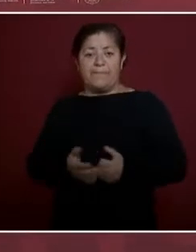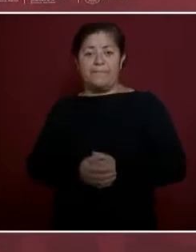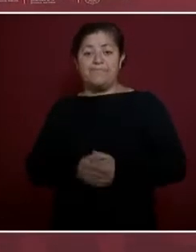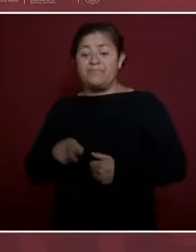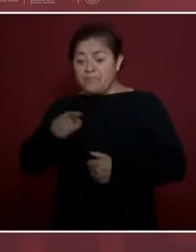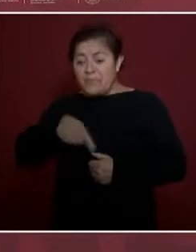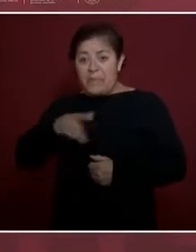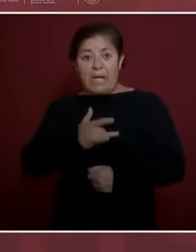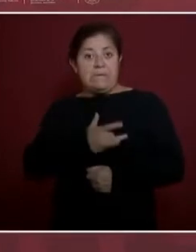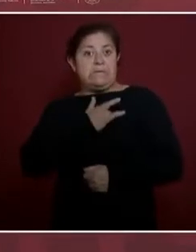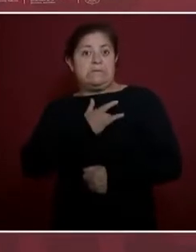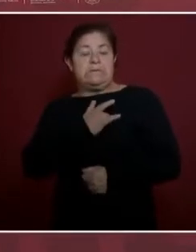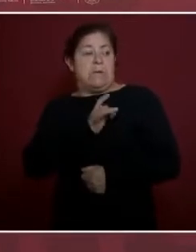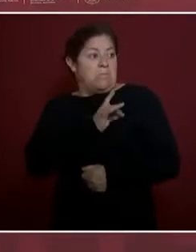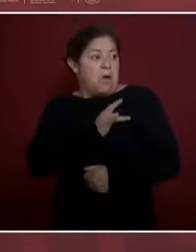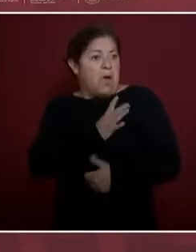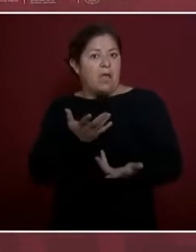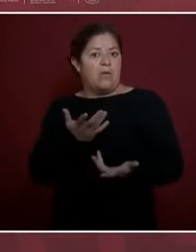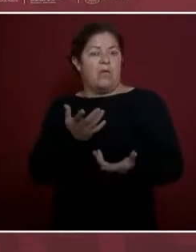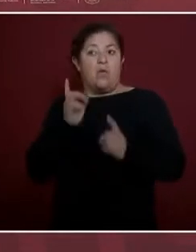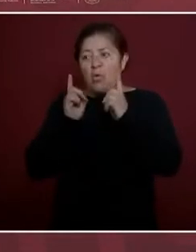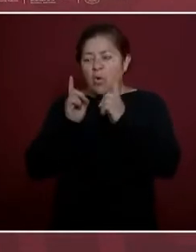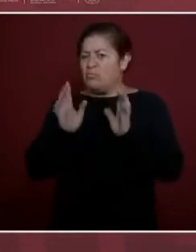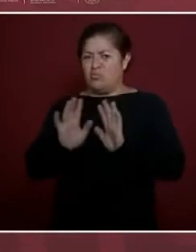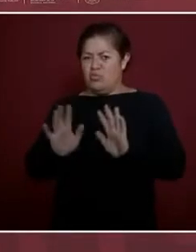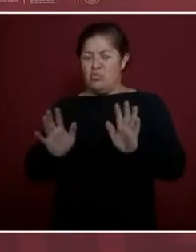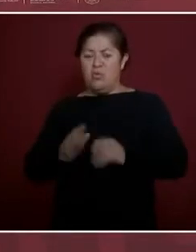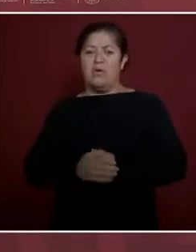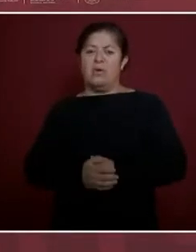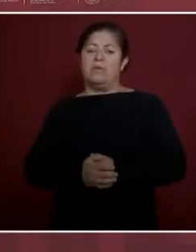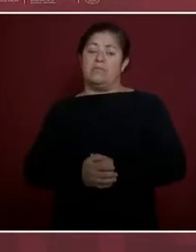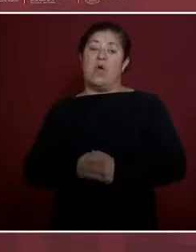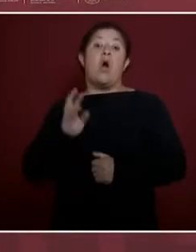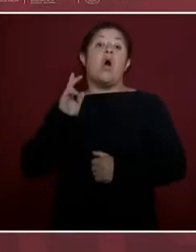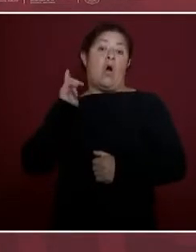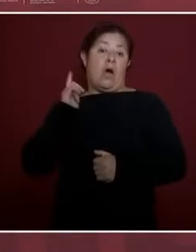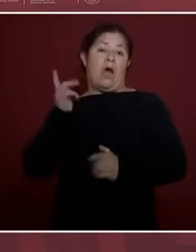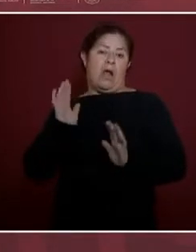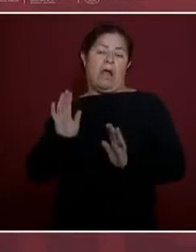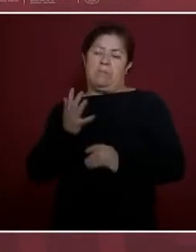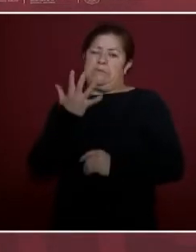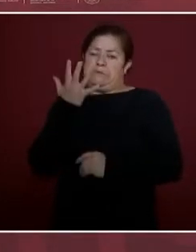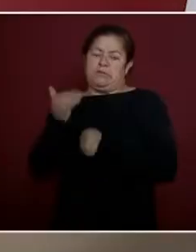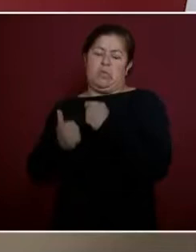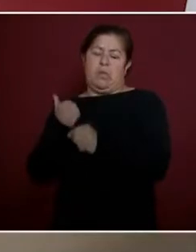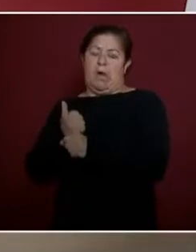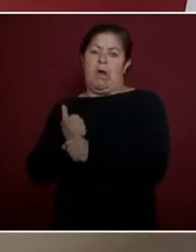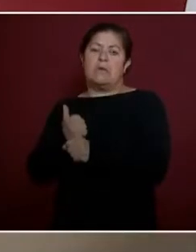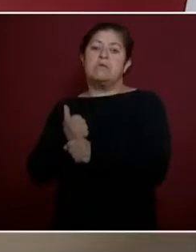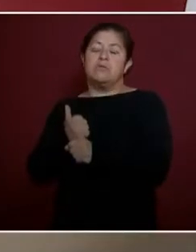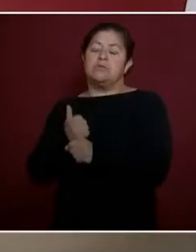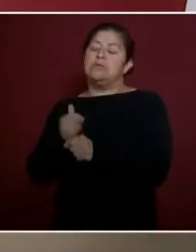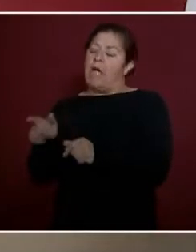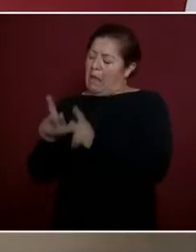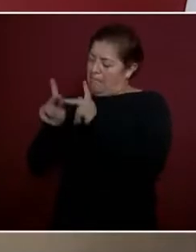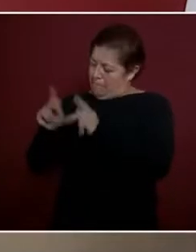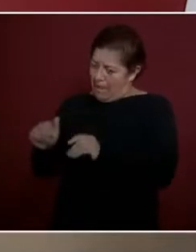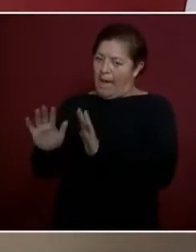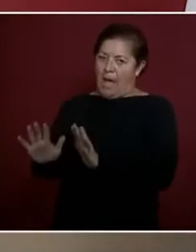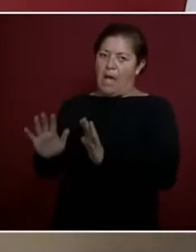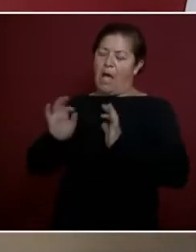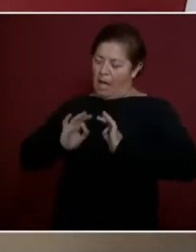Una tregua de cuando menos, repito, cinco años. Hoy en la mañana propuse